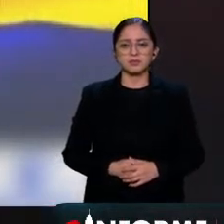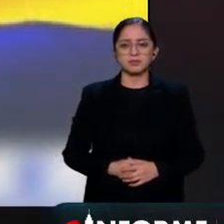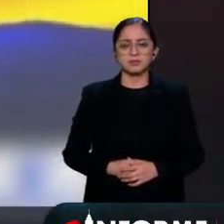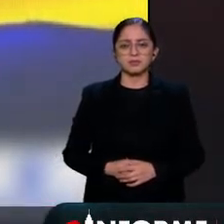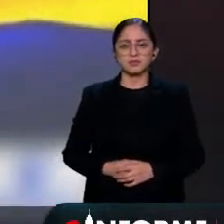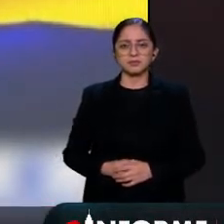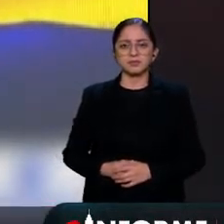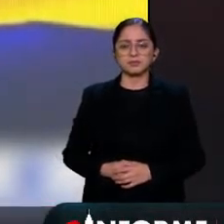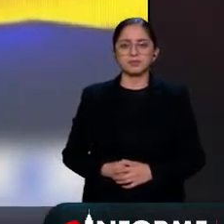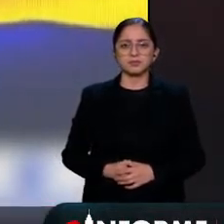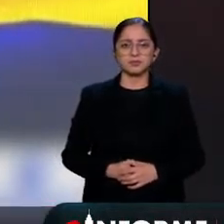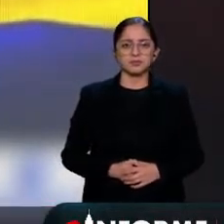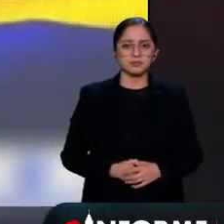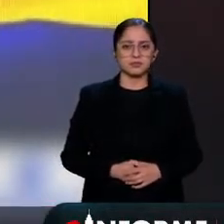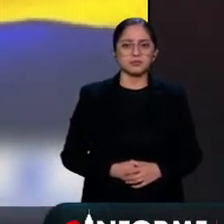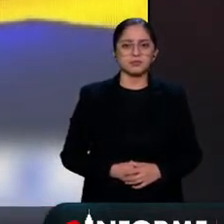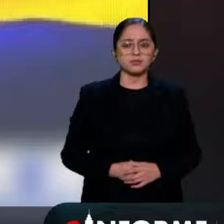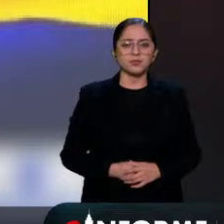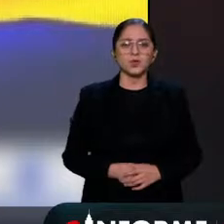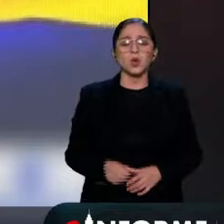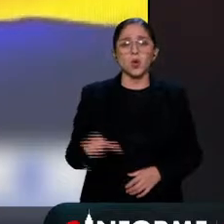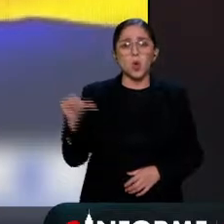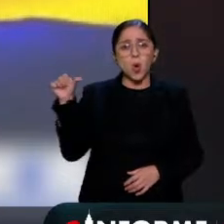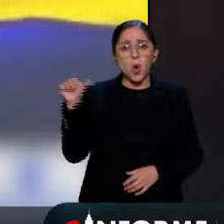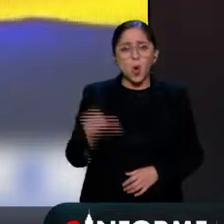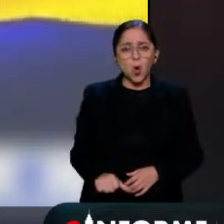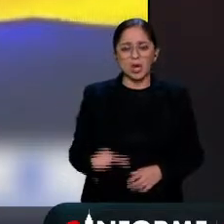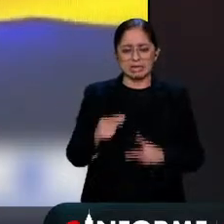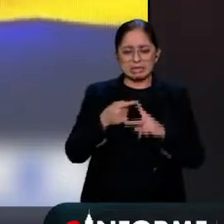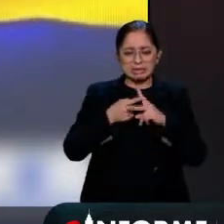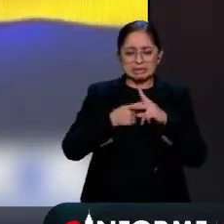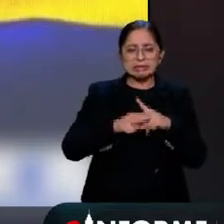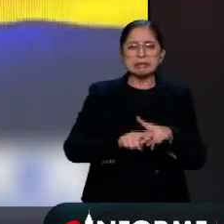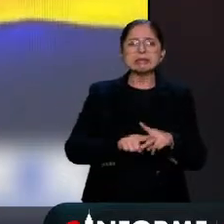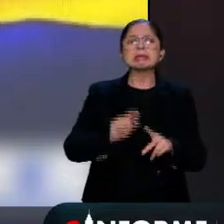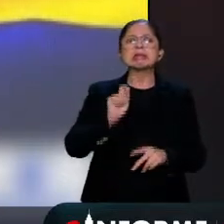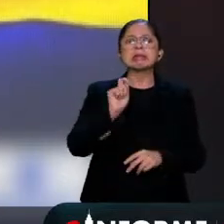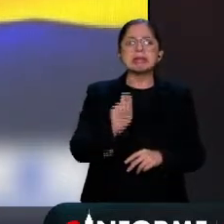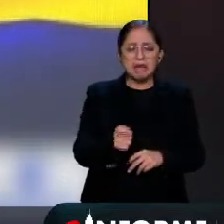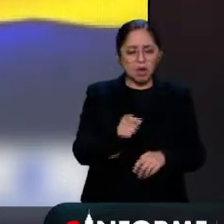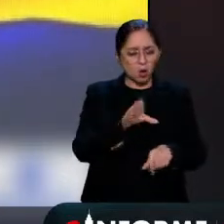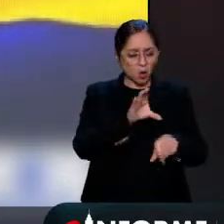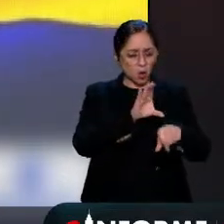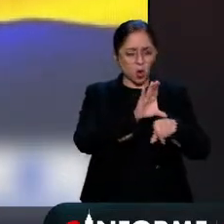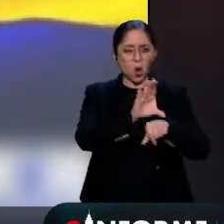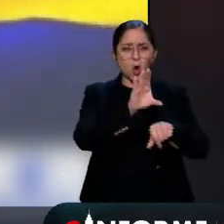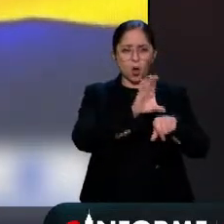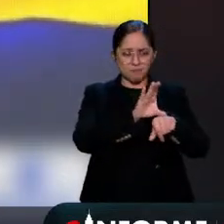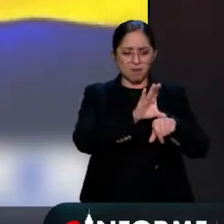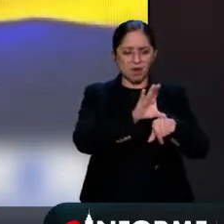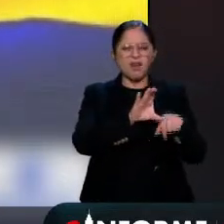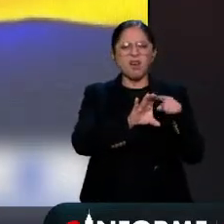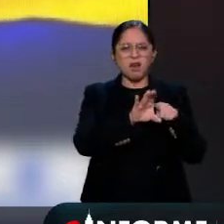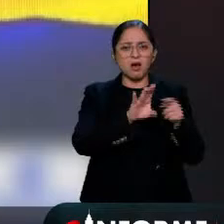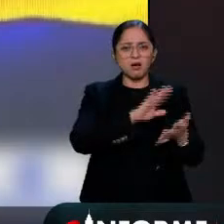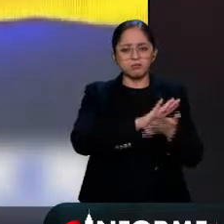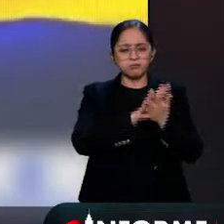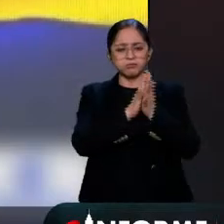Hoy empieza la Colombia de lo posible. Estamos acá contra todo pronóstico.